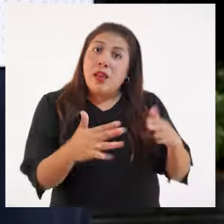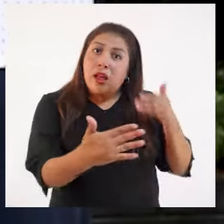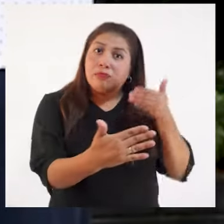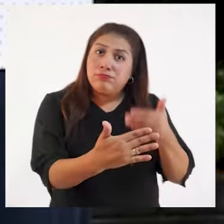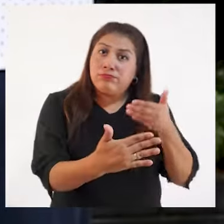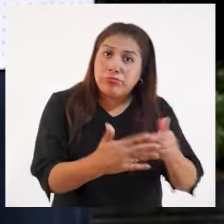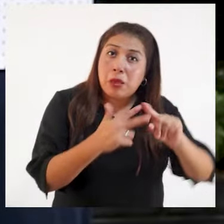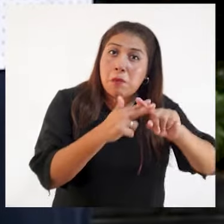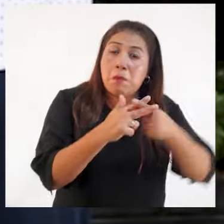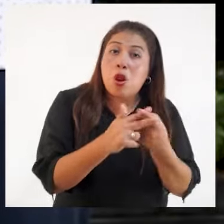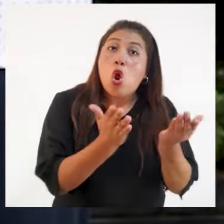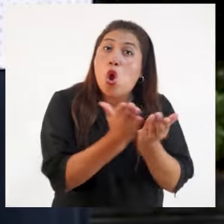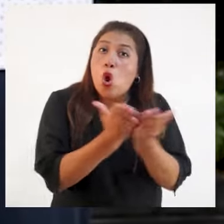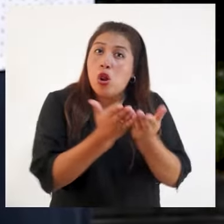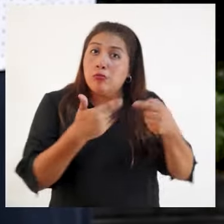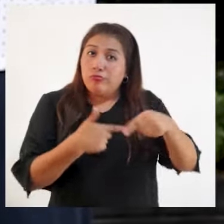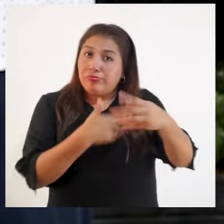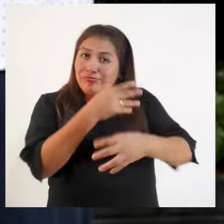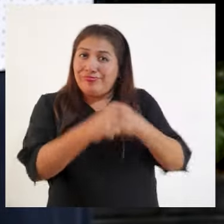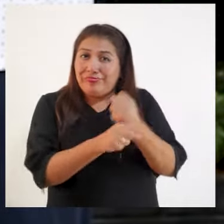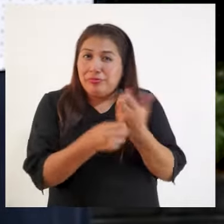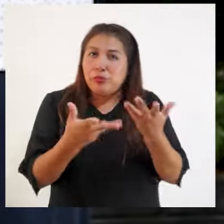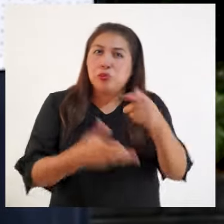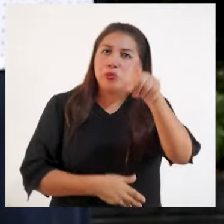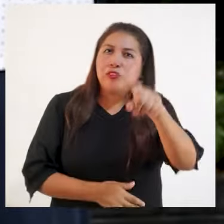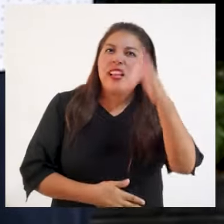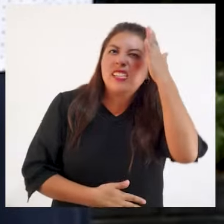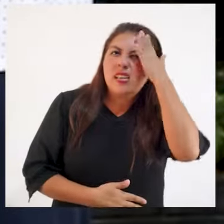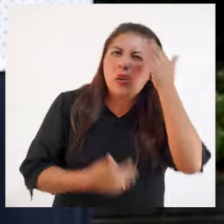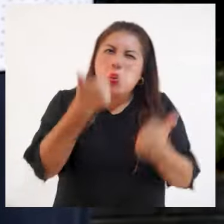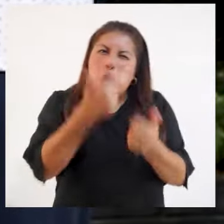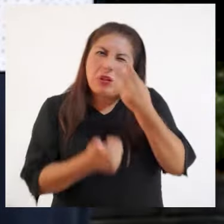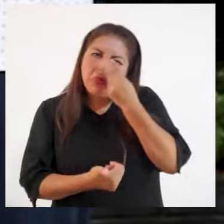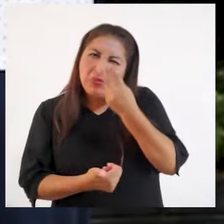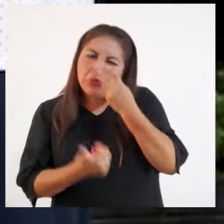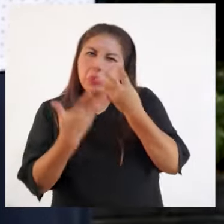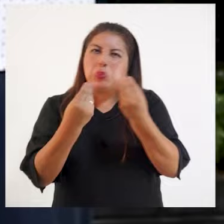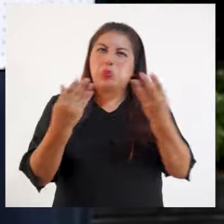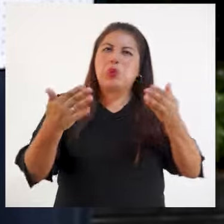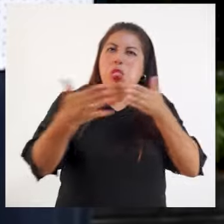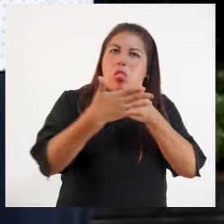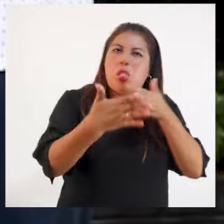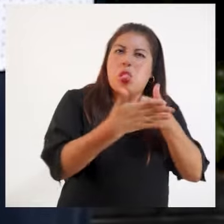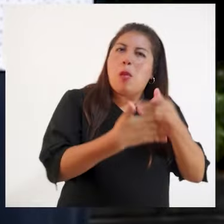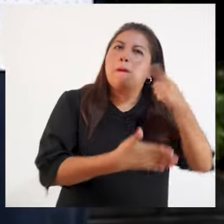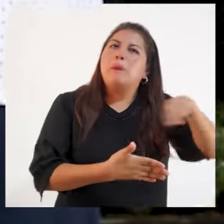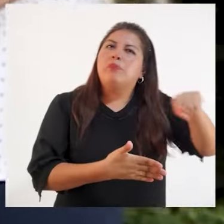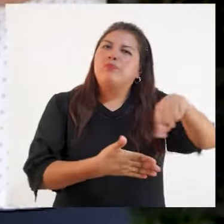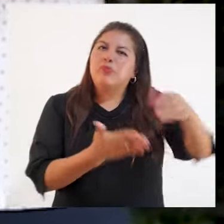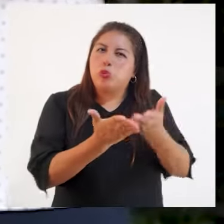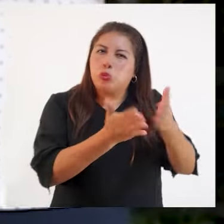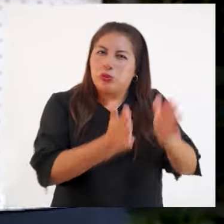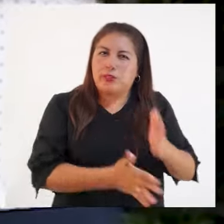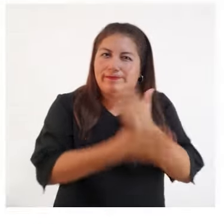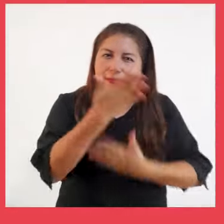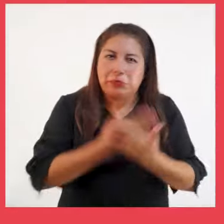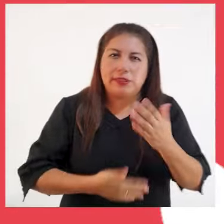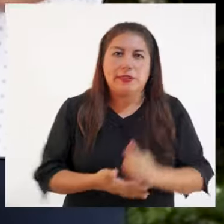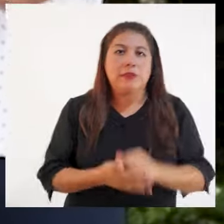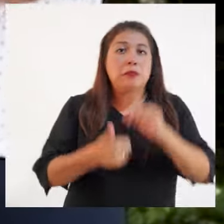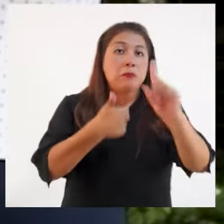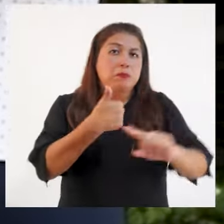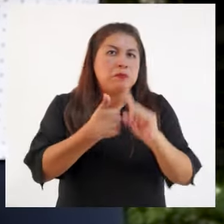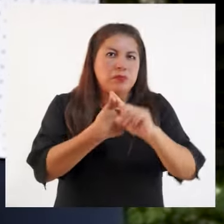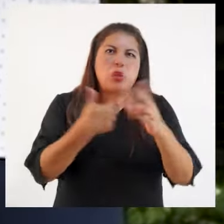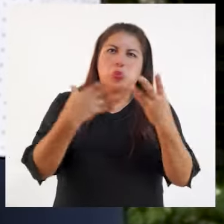A puertas de un nuevo inicio de año escolar, tienes que saber cuáles son las principales barreras que debemos evitar para estudiantes con discapacidad.